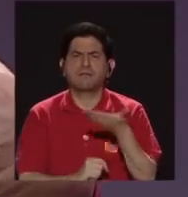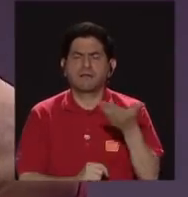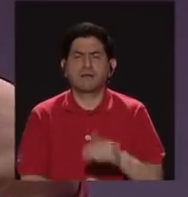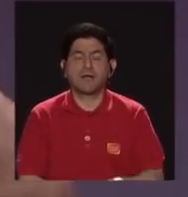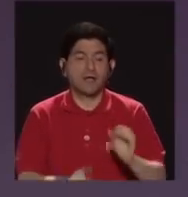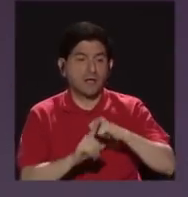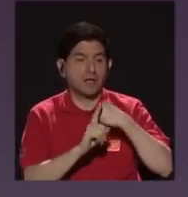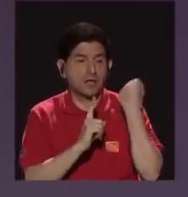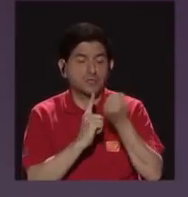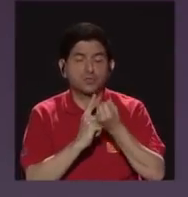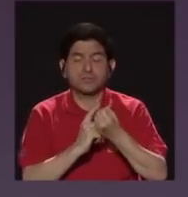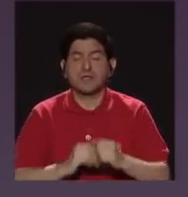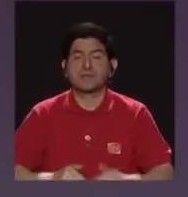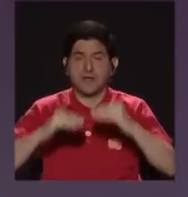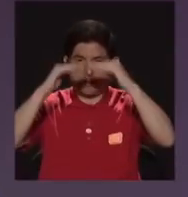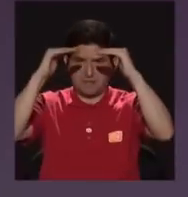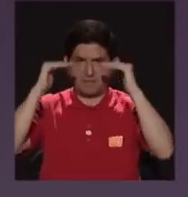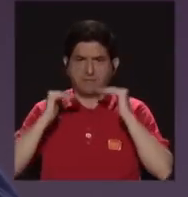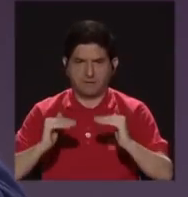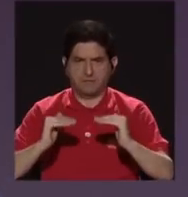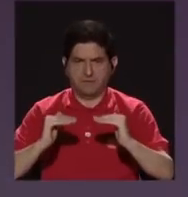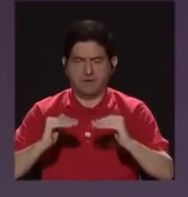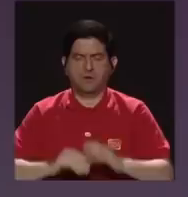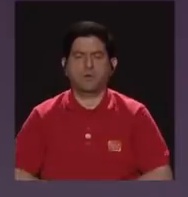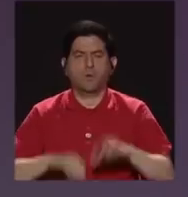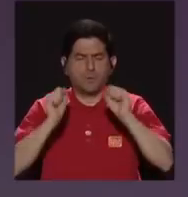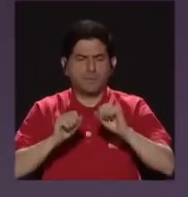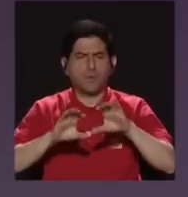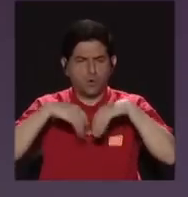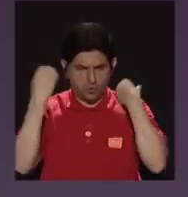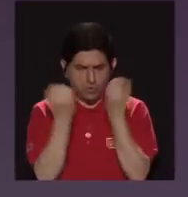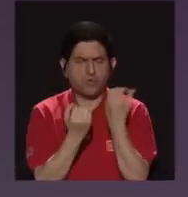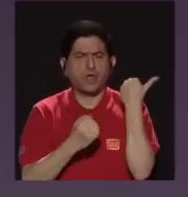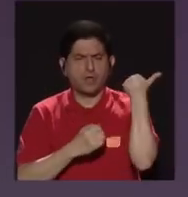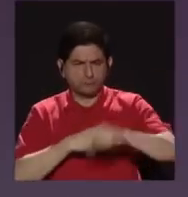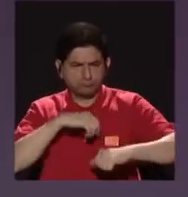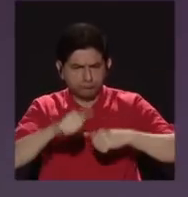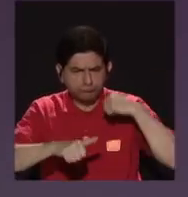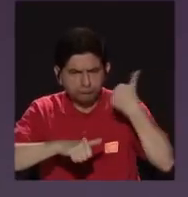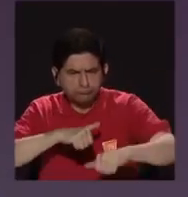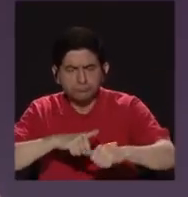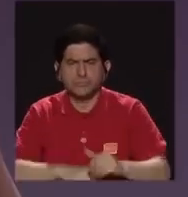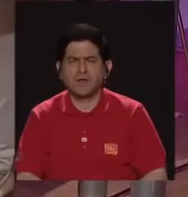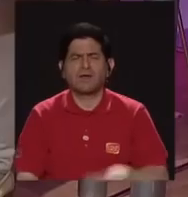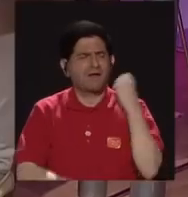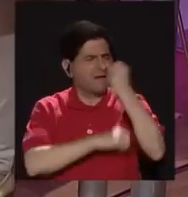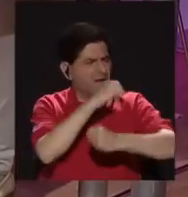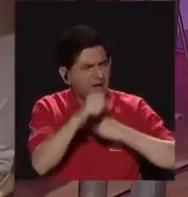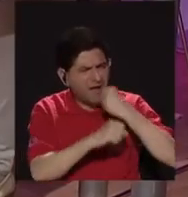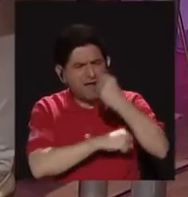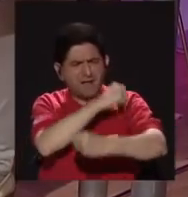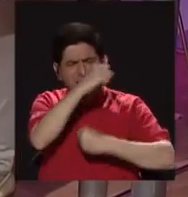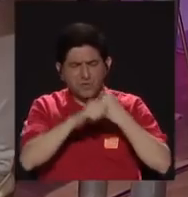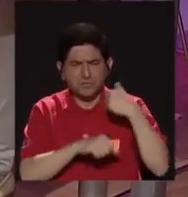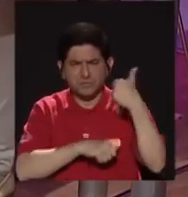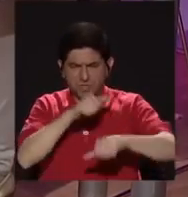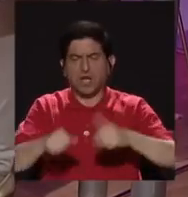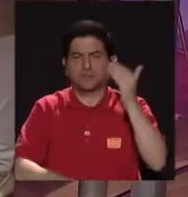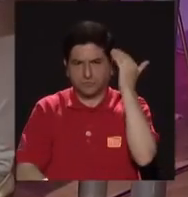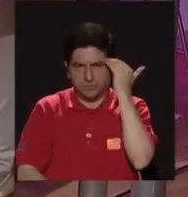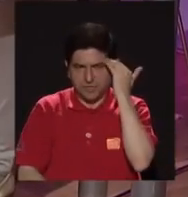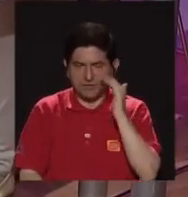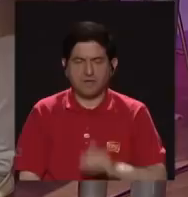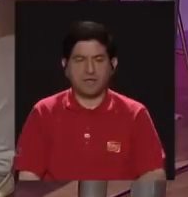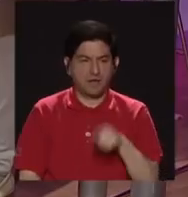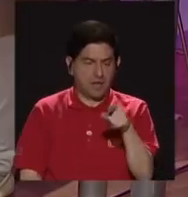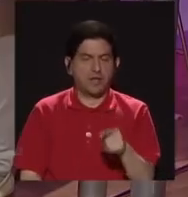la sociedad de abajo, de organizarse, de luchar. Tienen años de lucha, obviamente, por sus